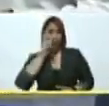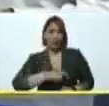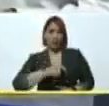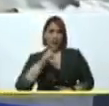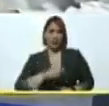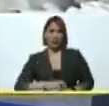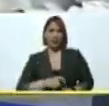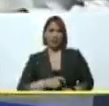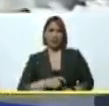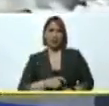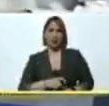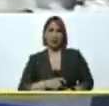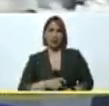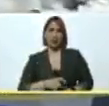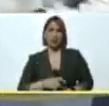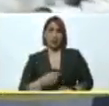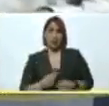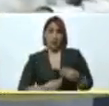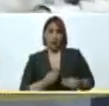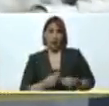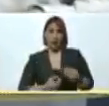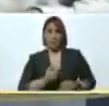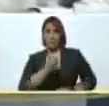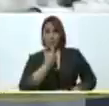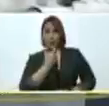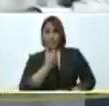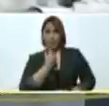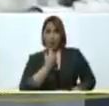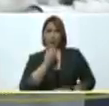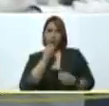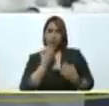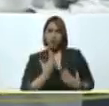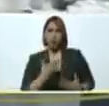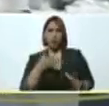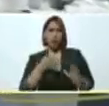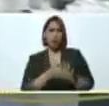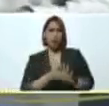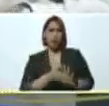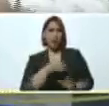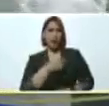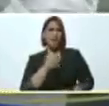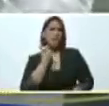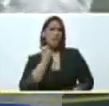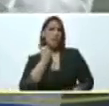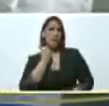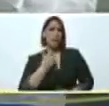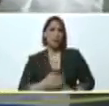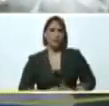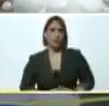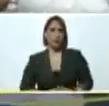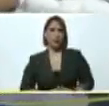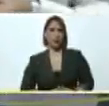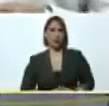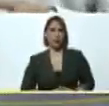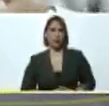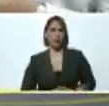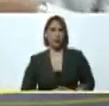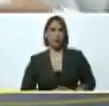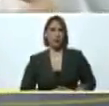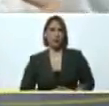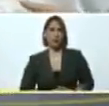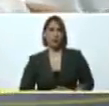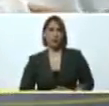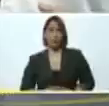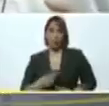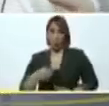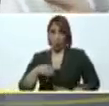clínico para hacer un tratamiento apropiado de esa patología. Correcto. Eso es fundamental. Estamos